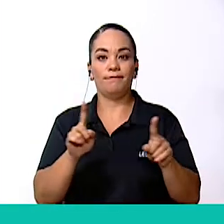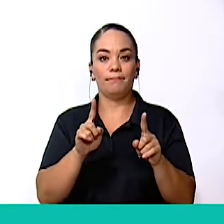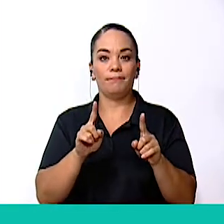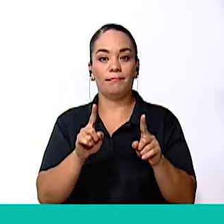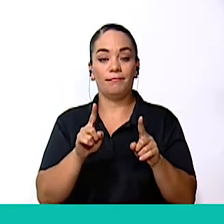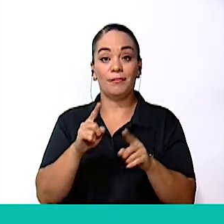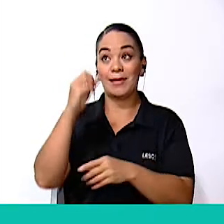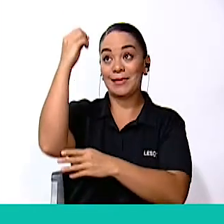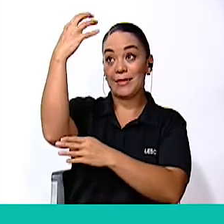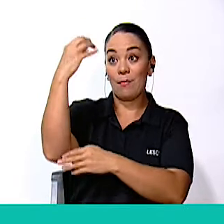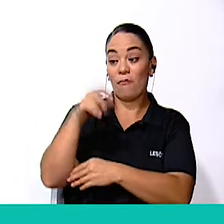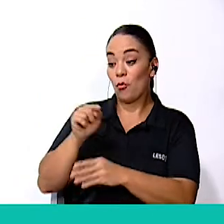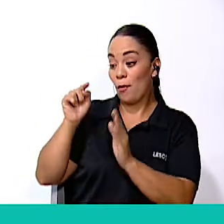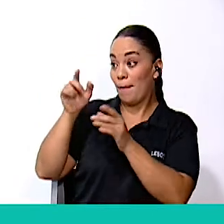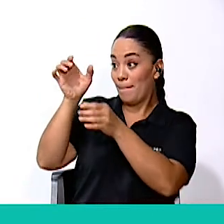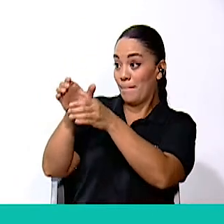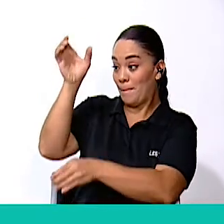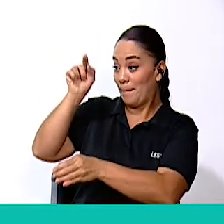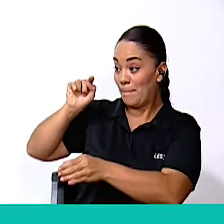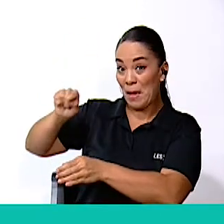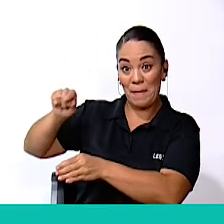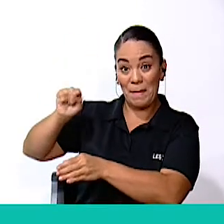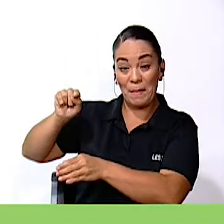de los semáforos peatonales